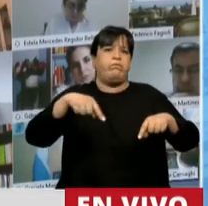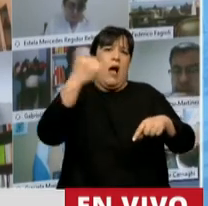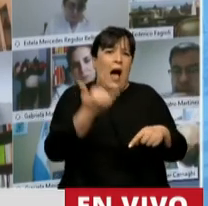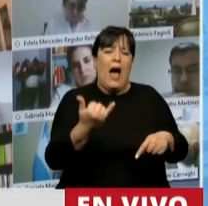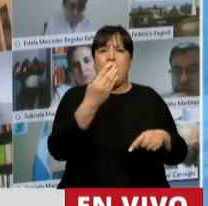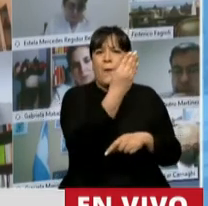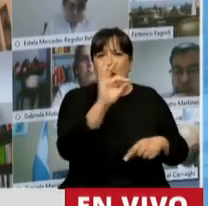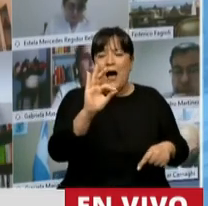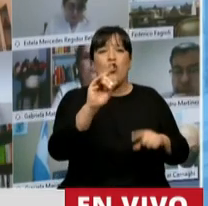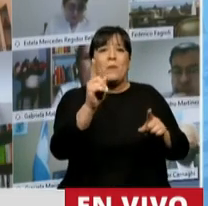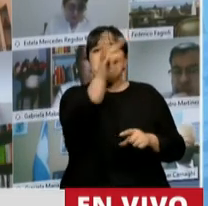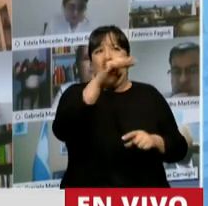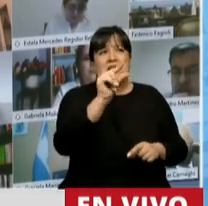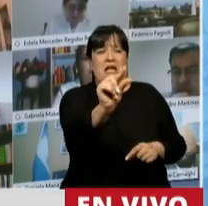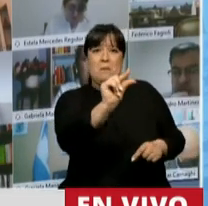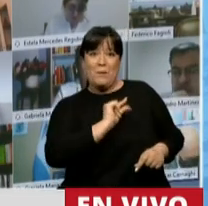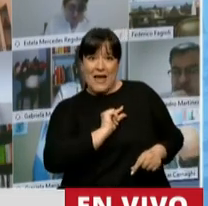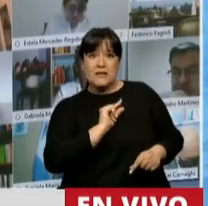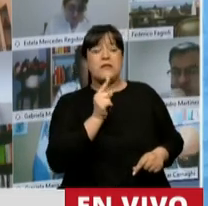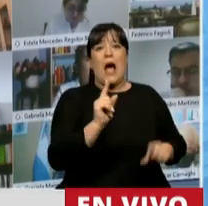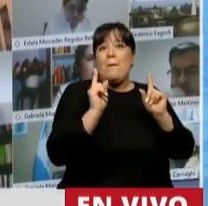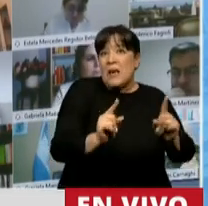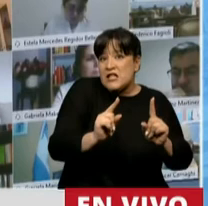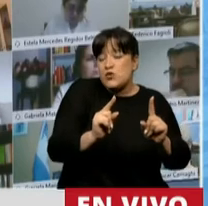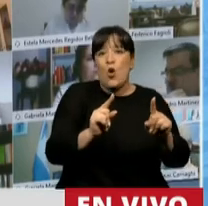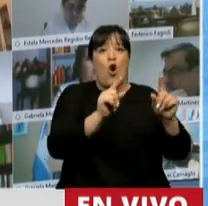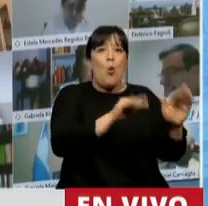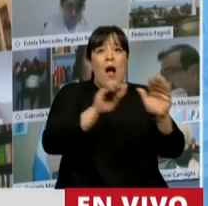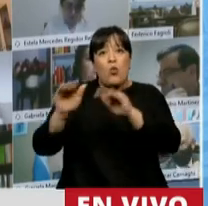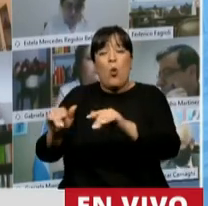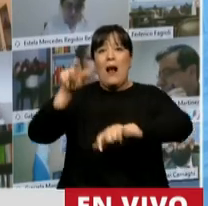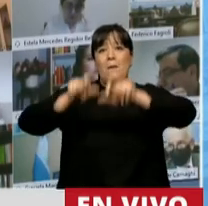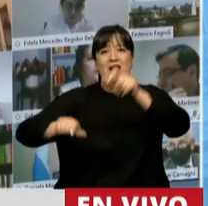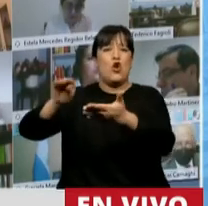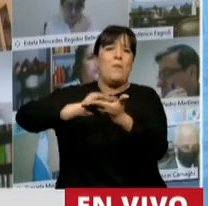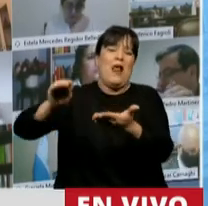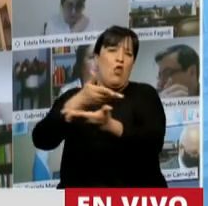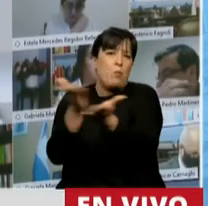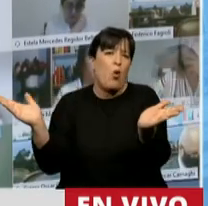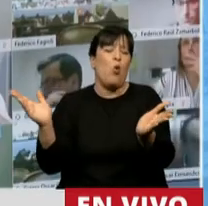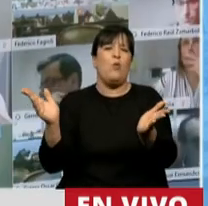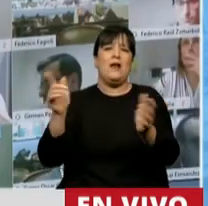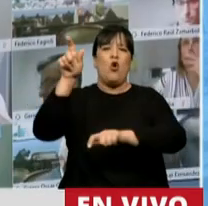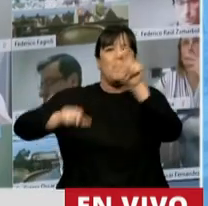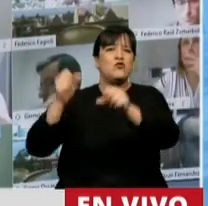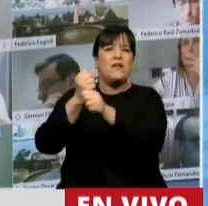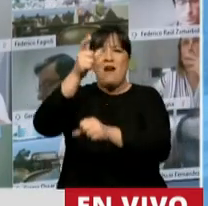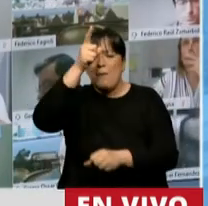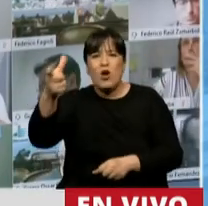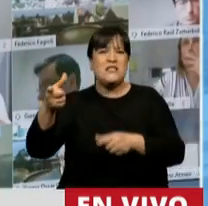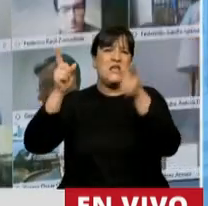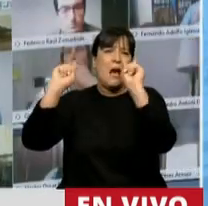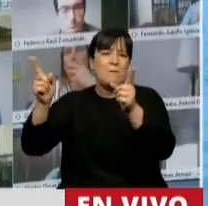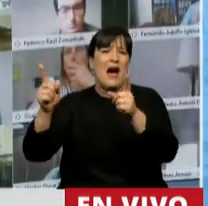usuarios de los préstamos de la ANSES, no tengan que correr la misma suerte que corren aquellos empleados públicos, personas que trabajan de policía, de